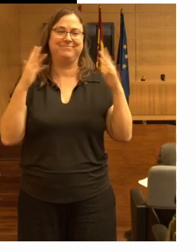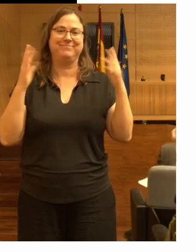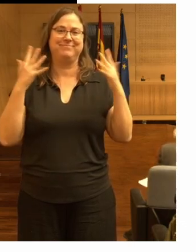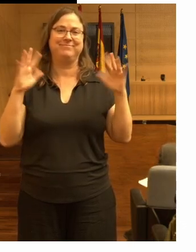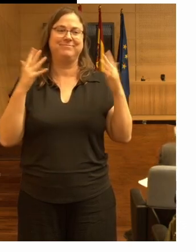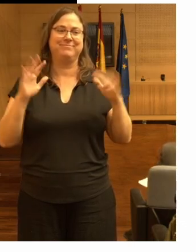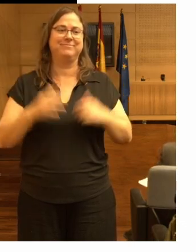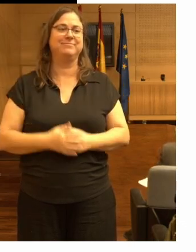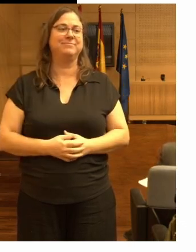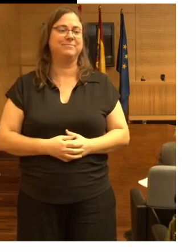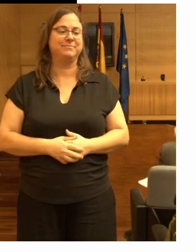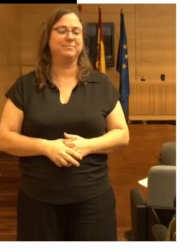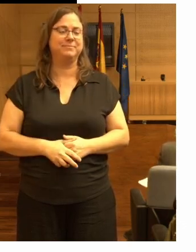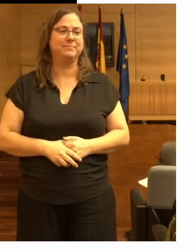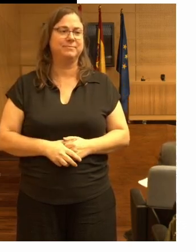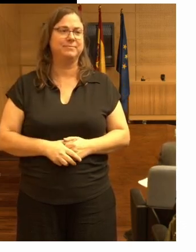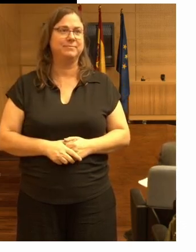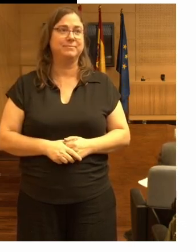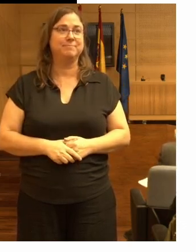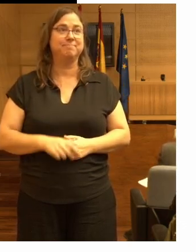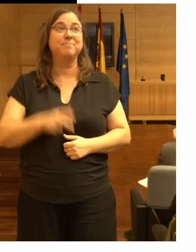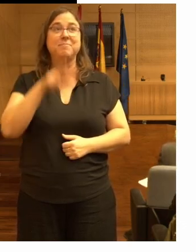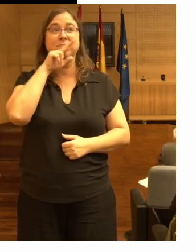me podéis contactar